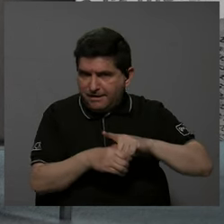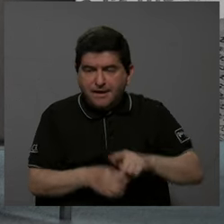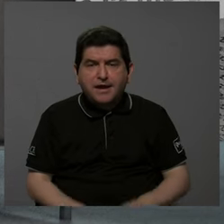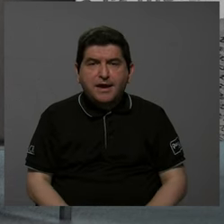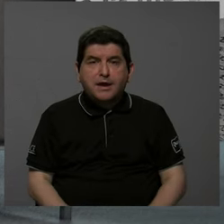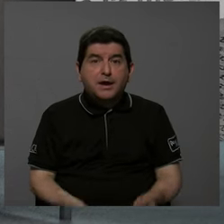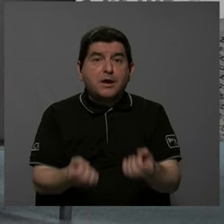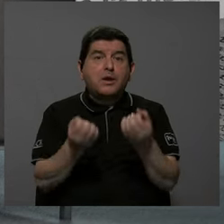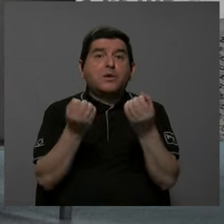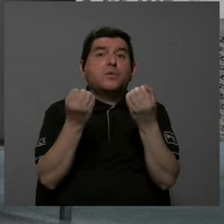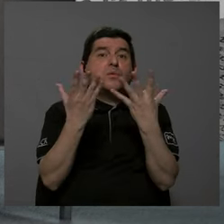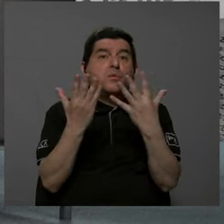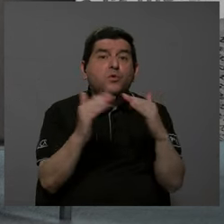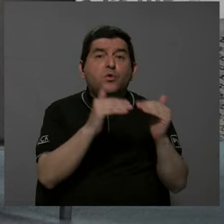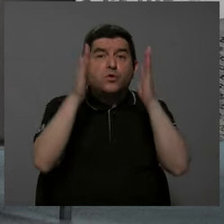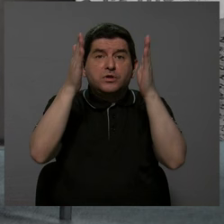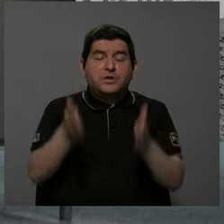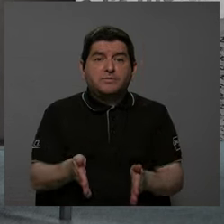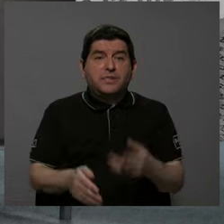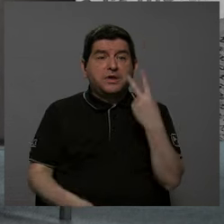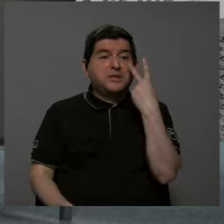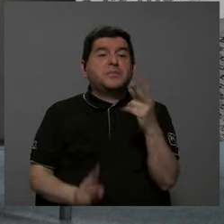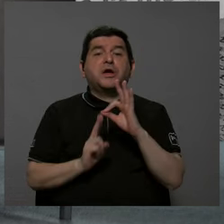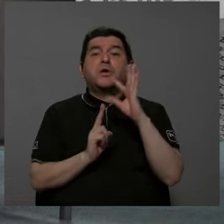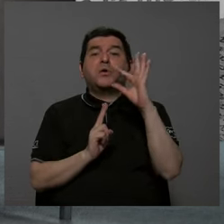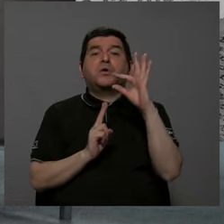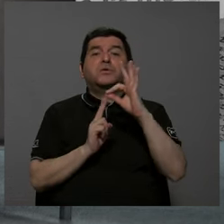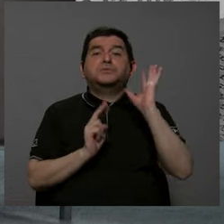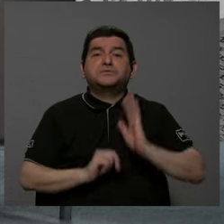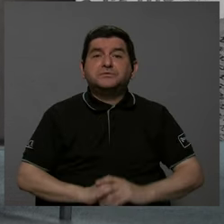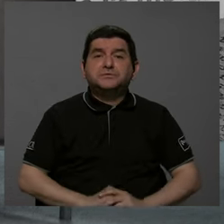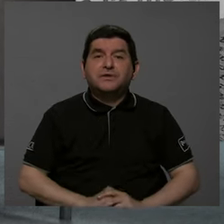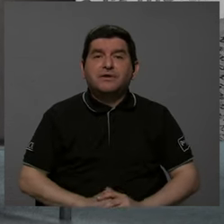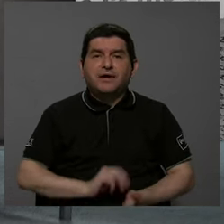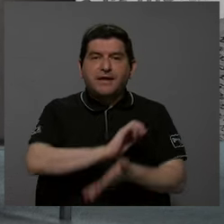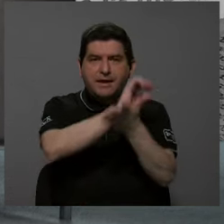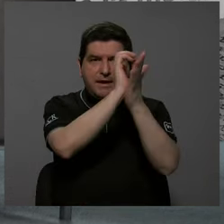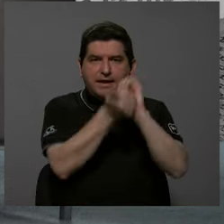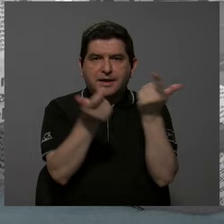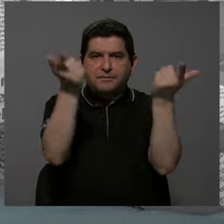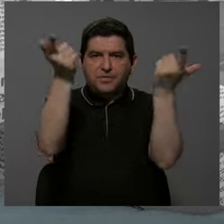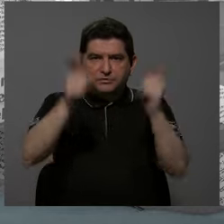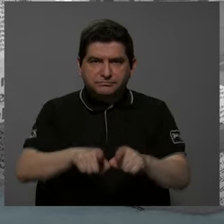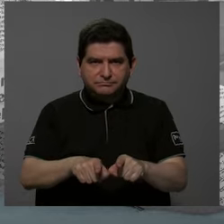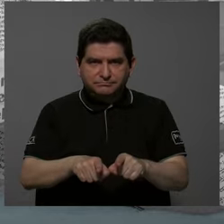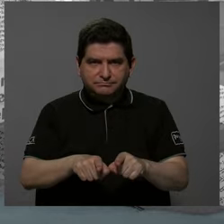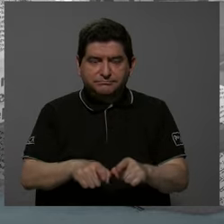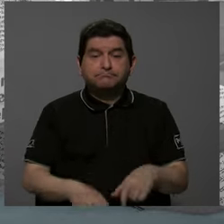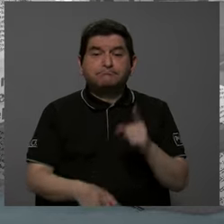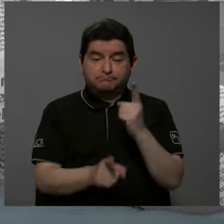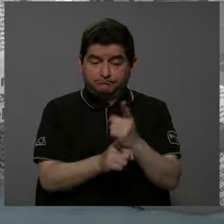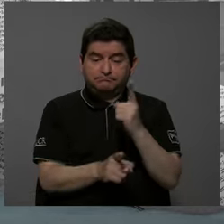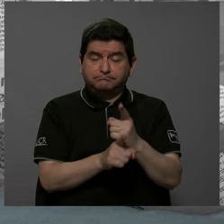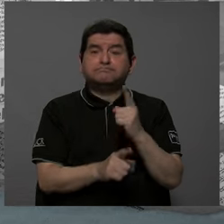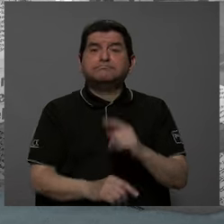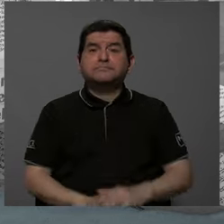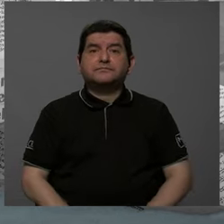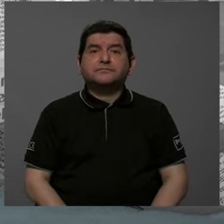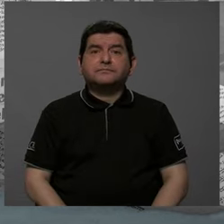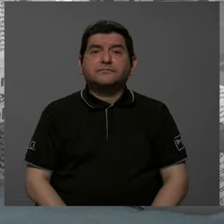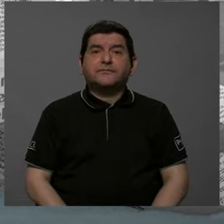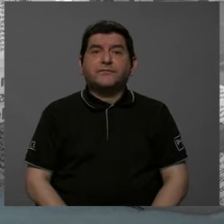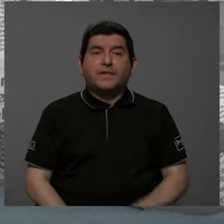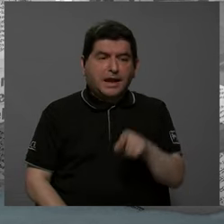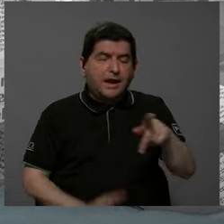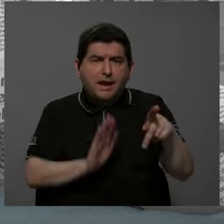muchos ciudadanos y ciudadanas han visto una oportunidad para que el cambio se dé. Y efectivamente, ante esa